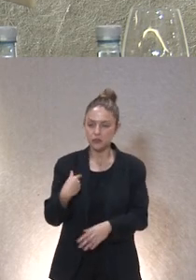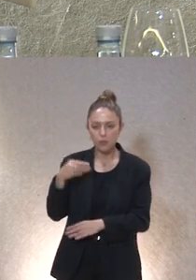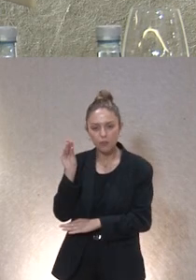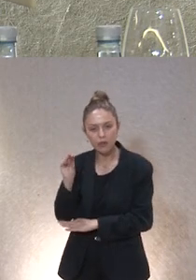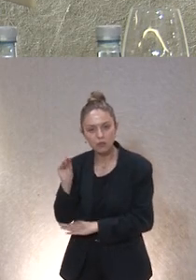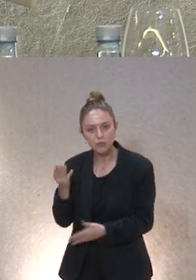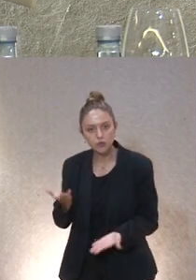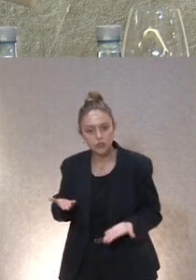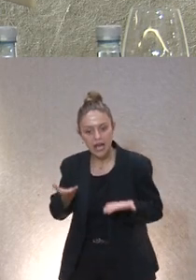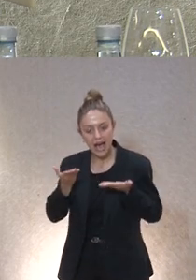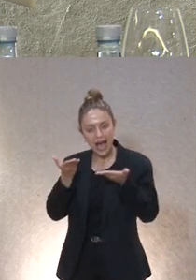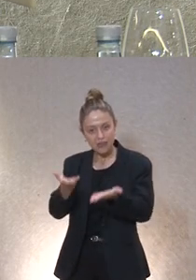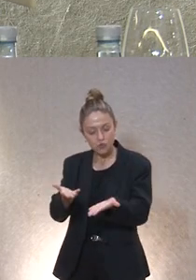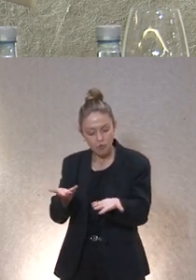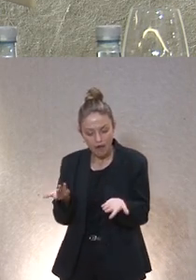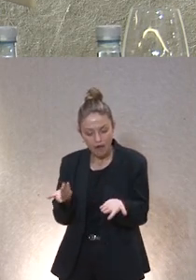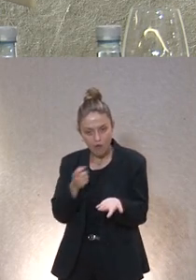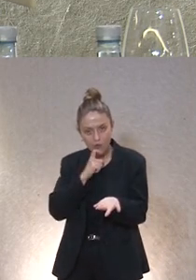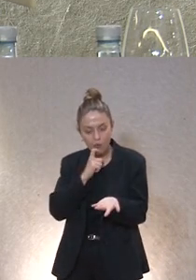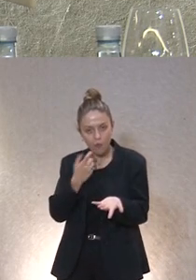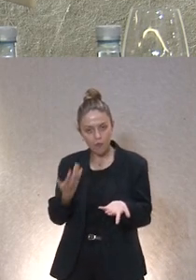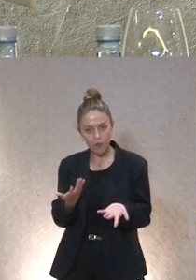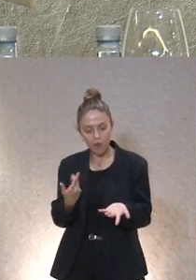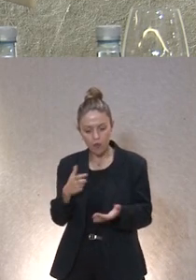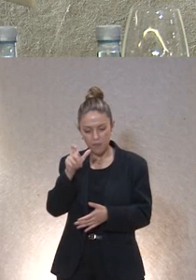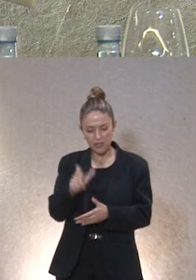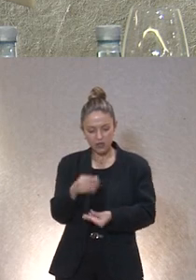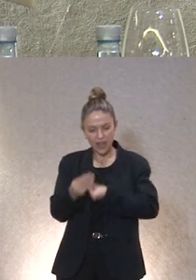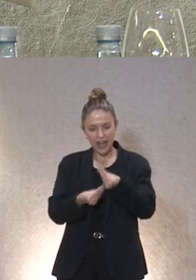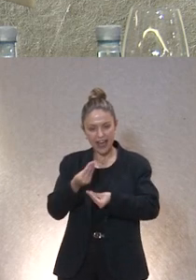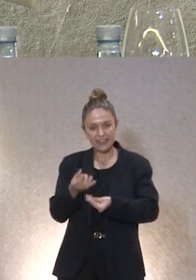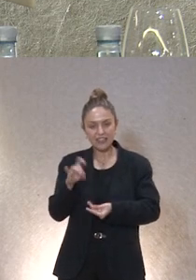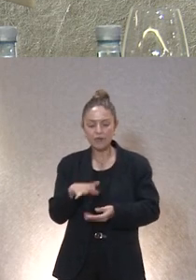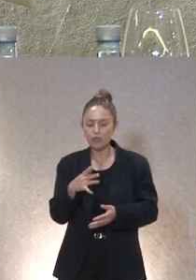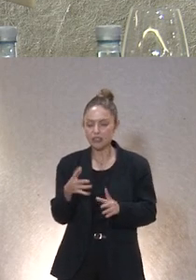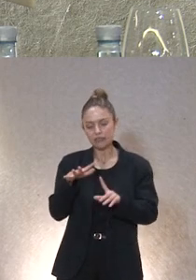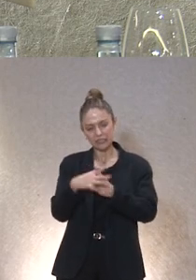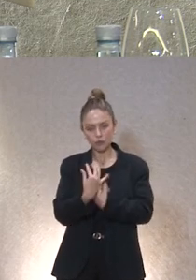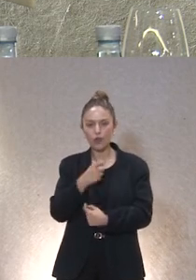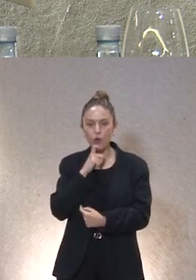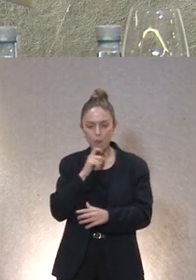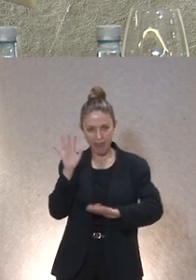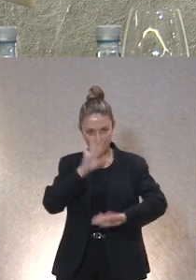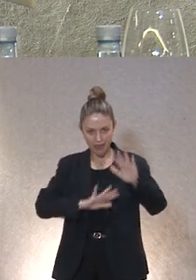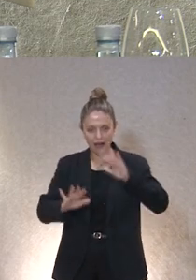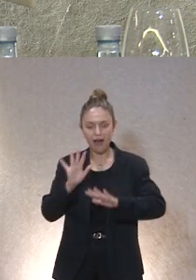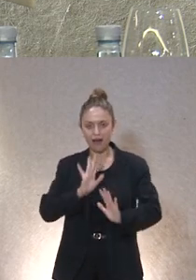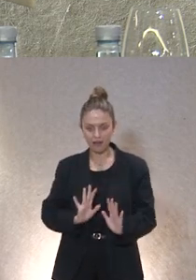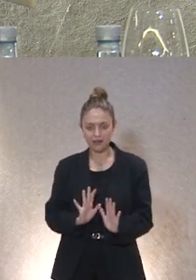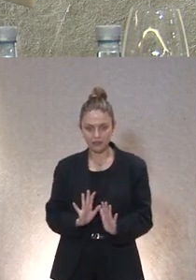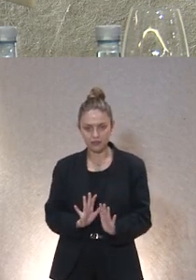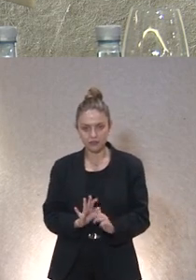ayudar en saber quién hay detrás porque es un tema bastante complejo son temas bastante